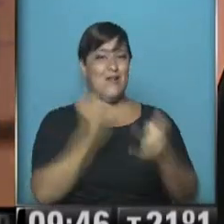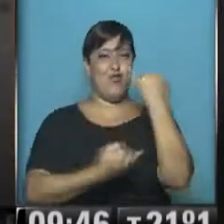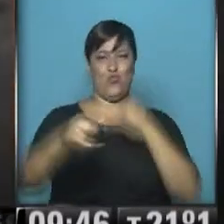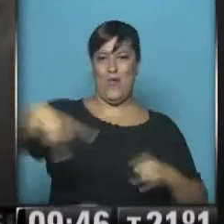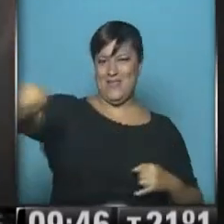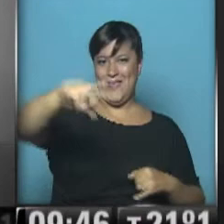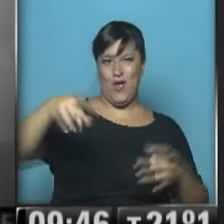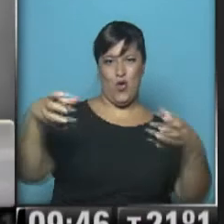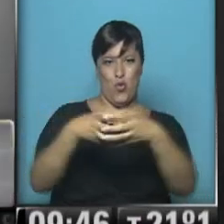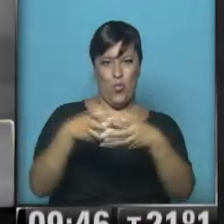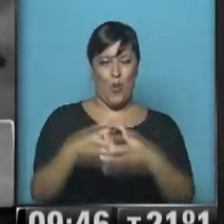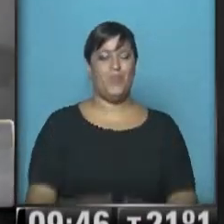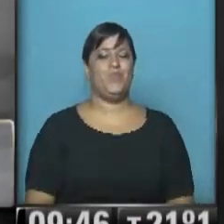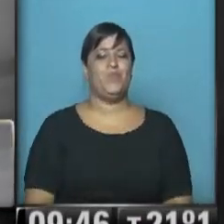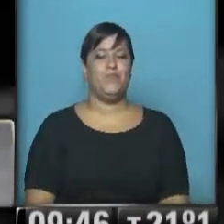ellos.